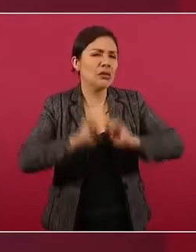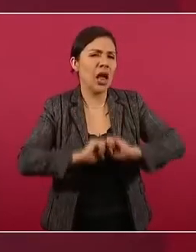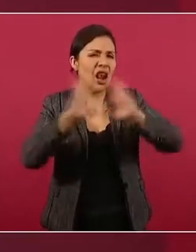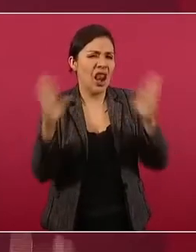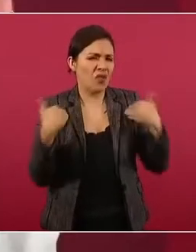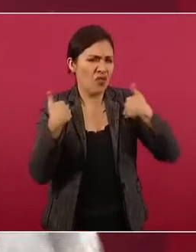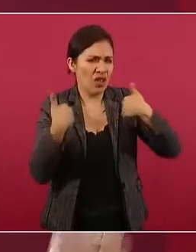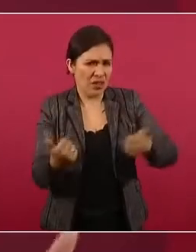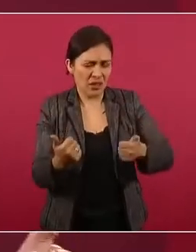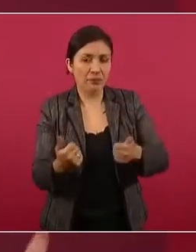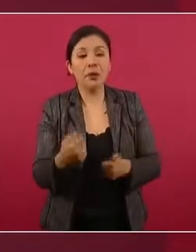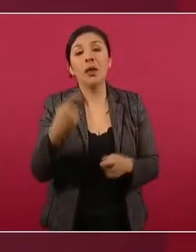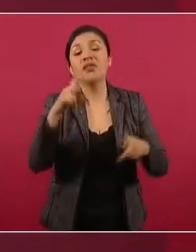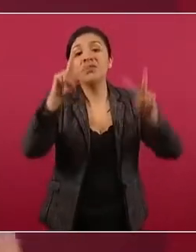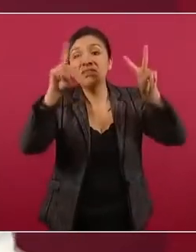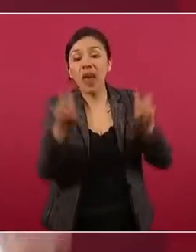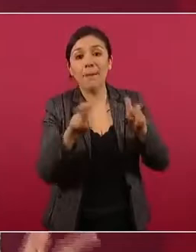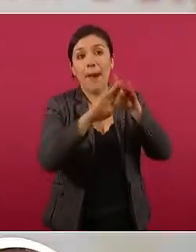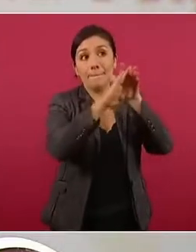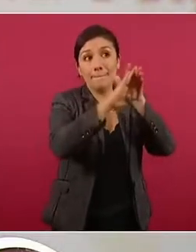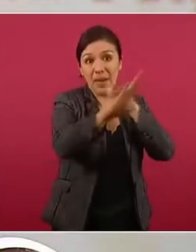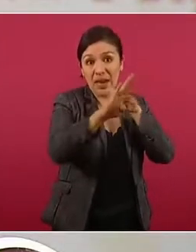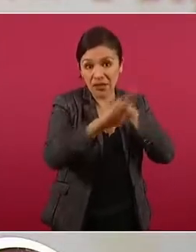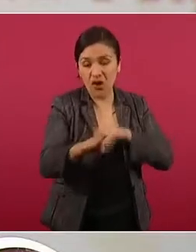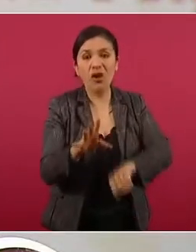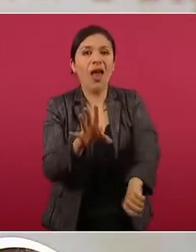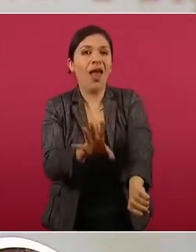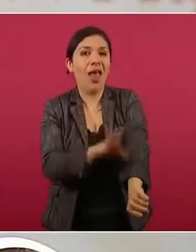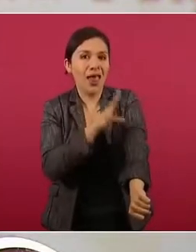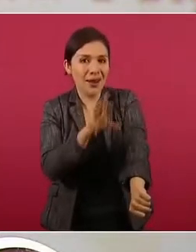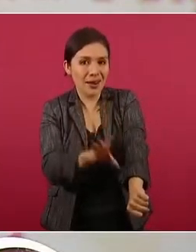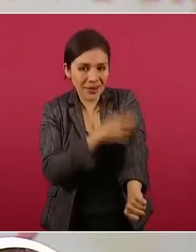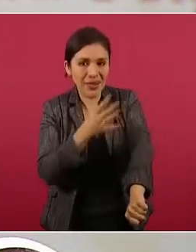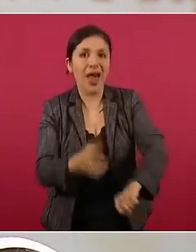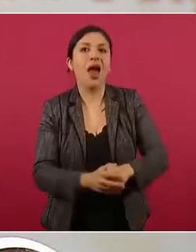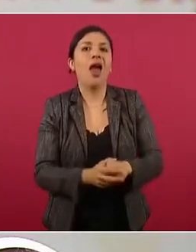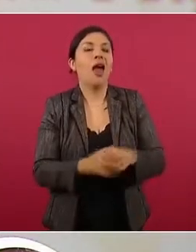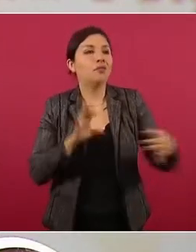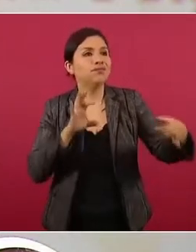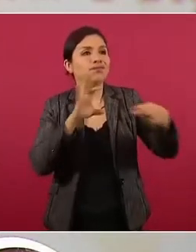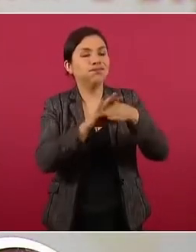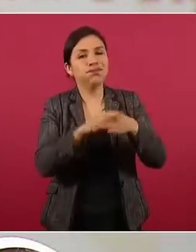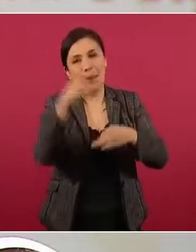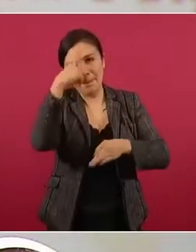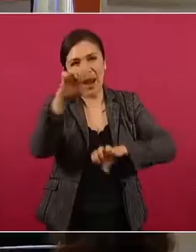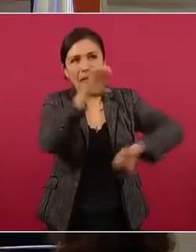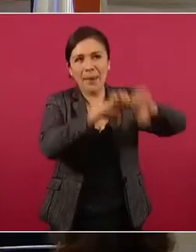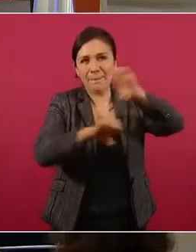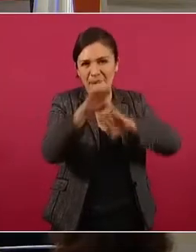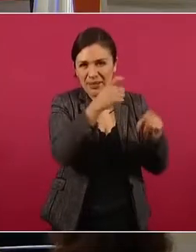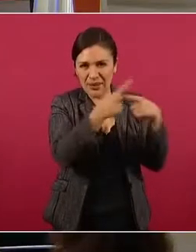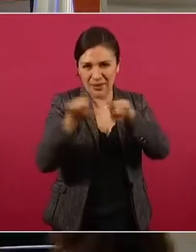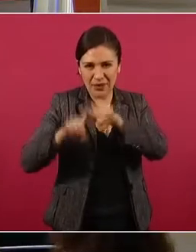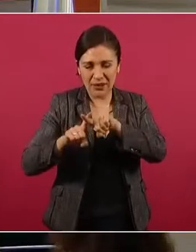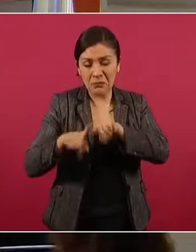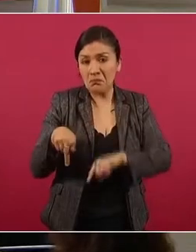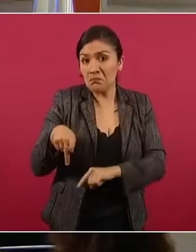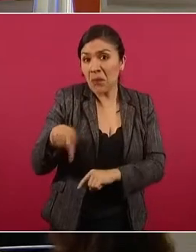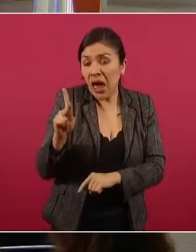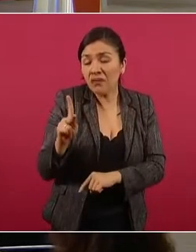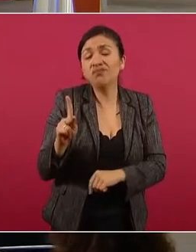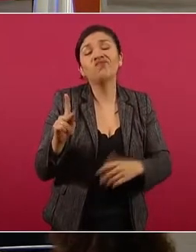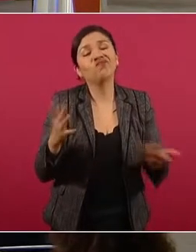el principio. Migración, el sector energético, la relación con el sector empresarial. Pero no